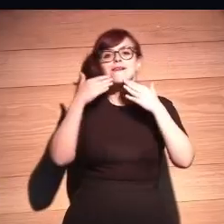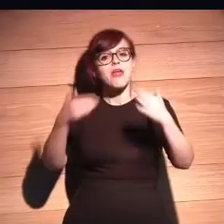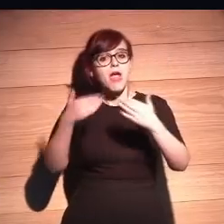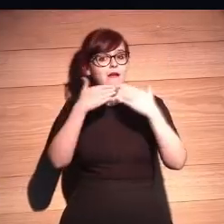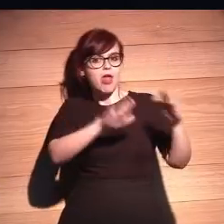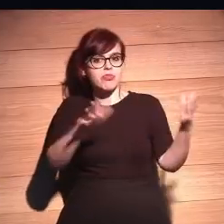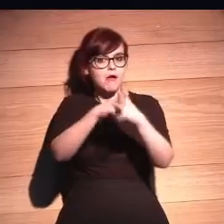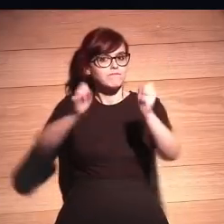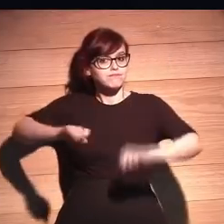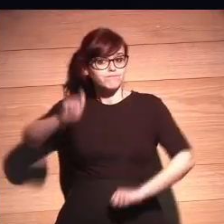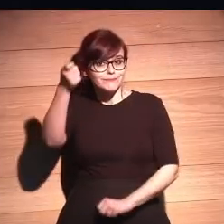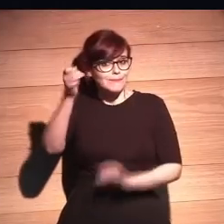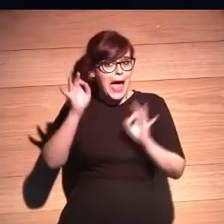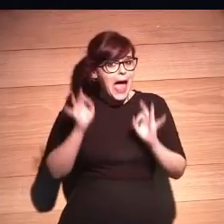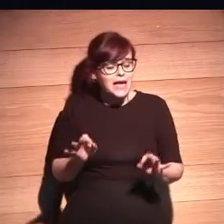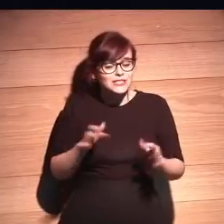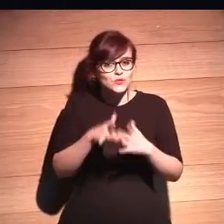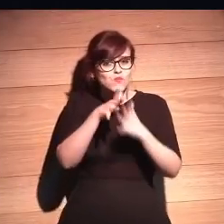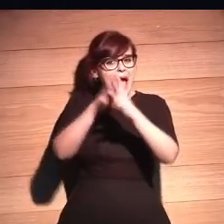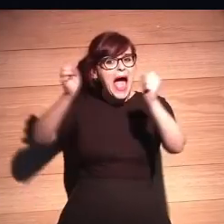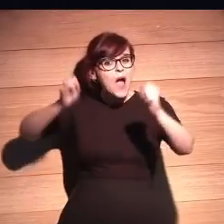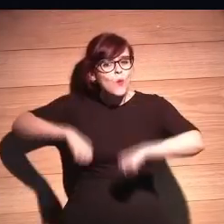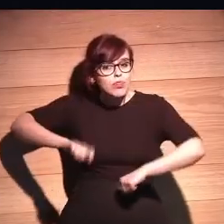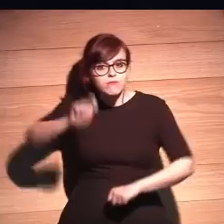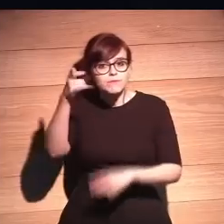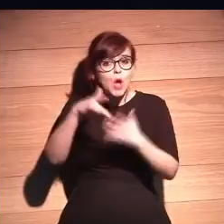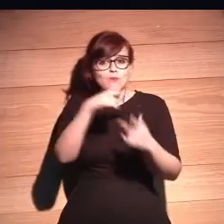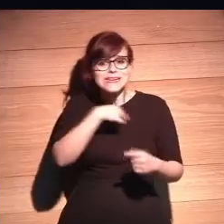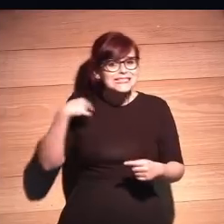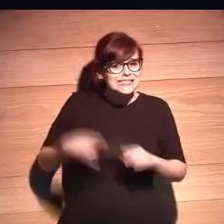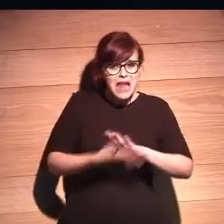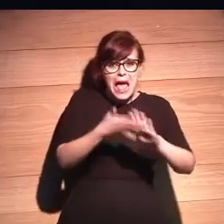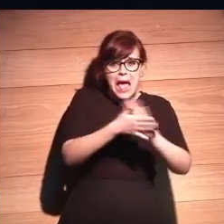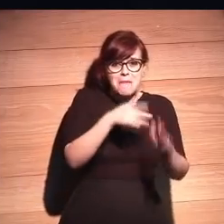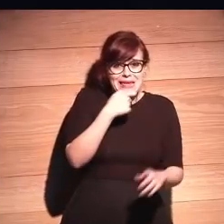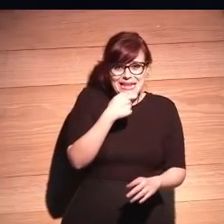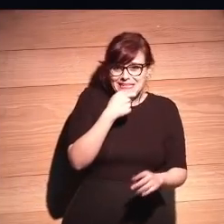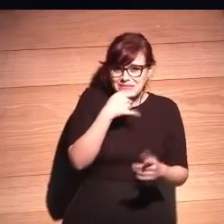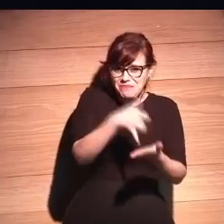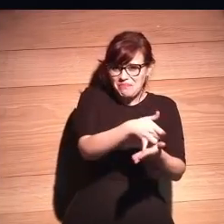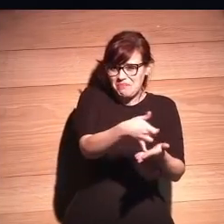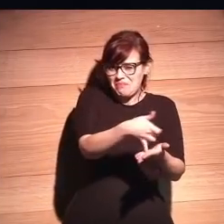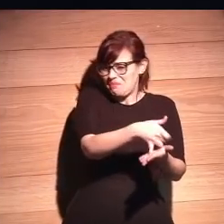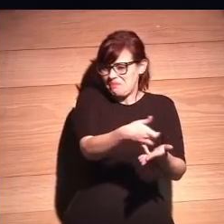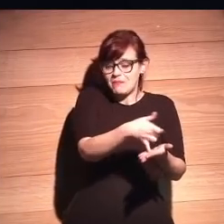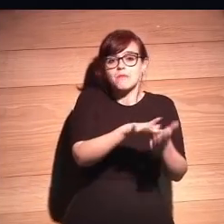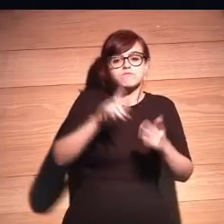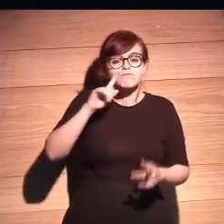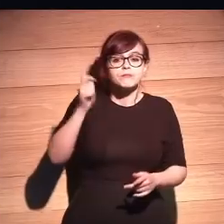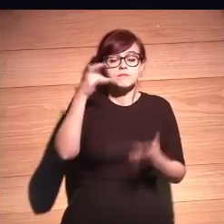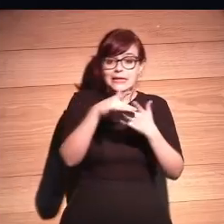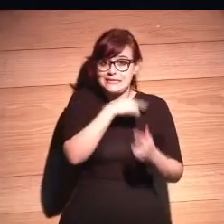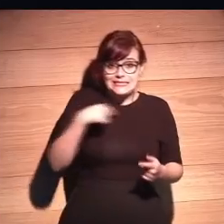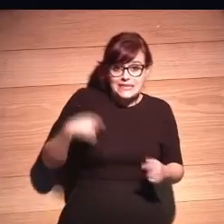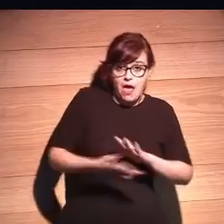Gracias. Y lo ha logrado. Ha logrado cerrar un acuerdo con una China que difícilmente ha hablado inglés. Lo ha logrado. Y la